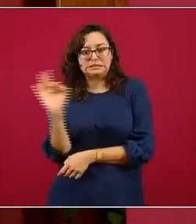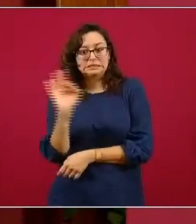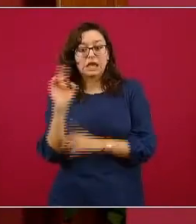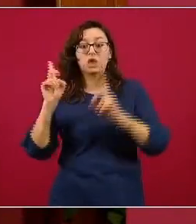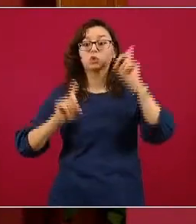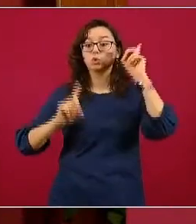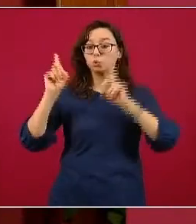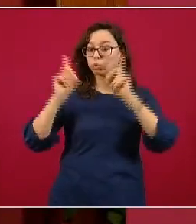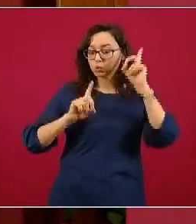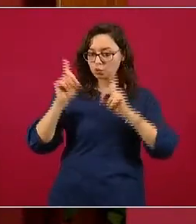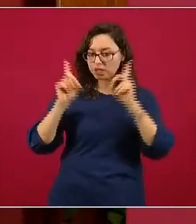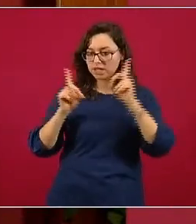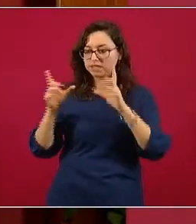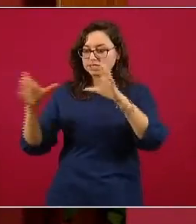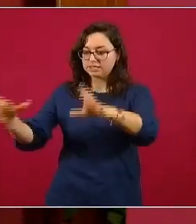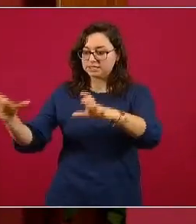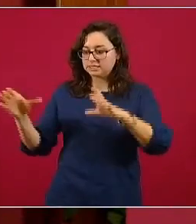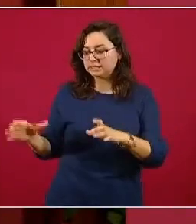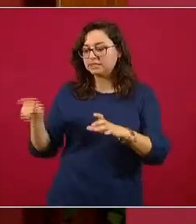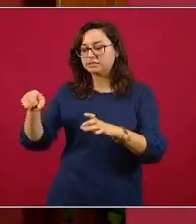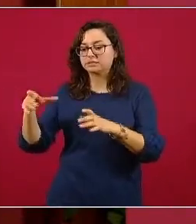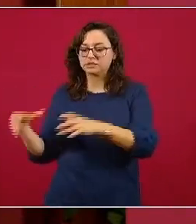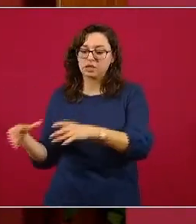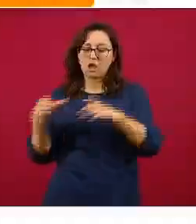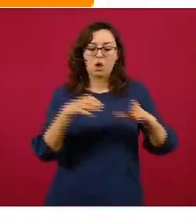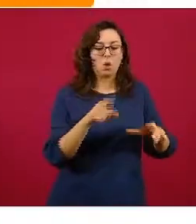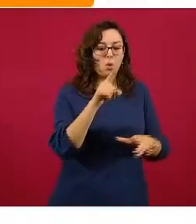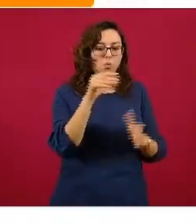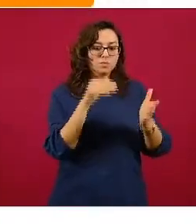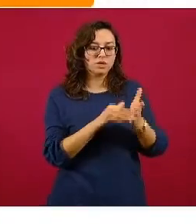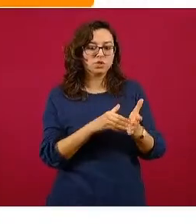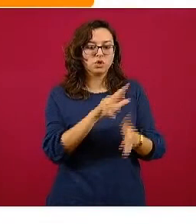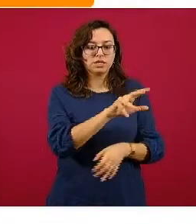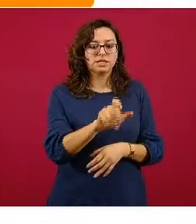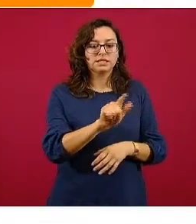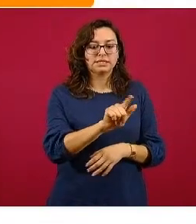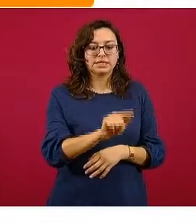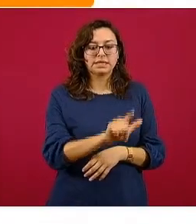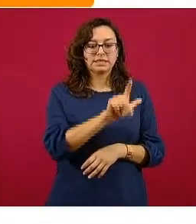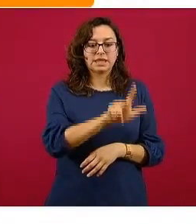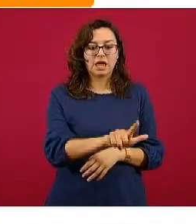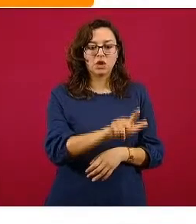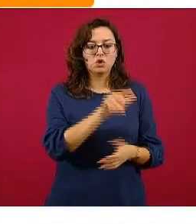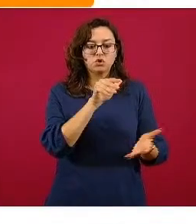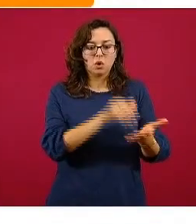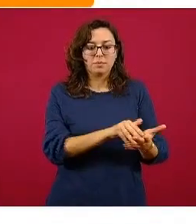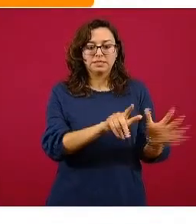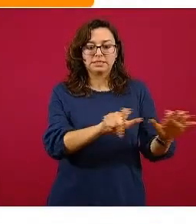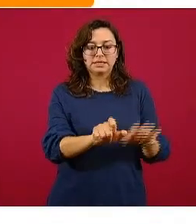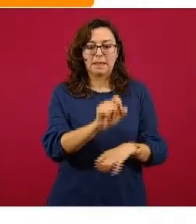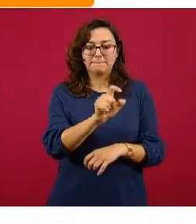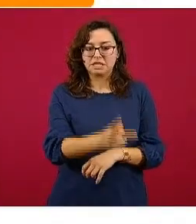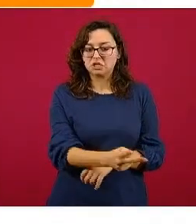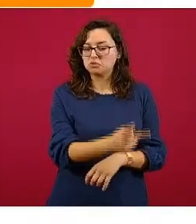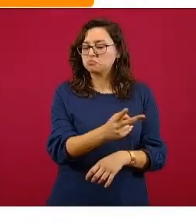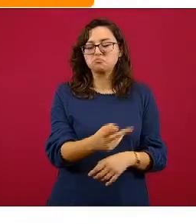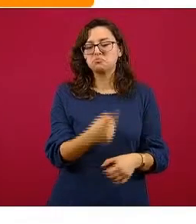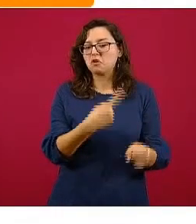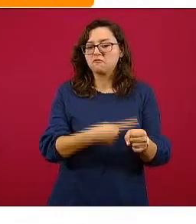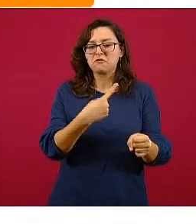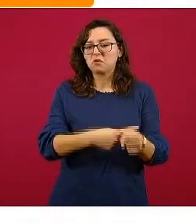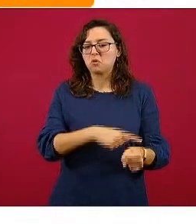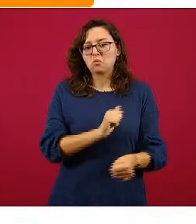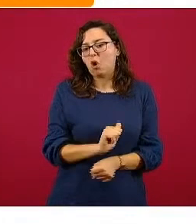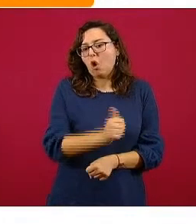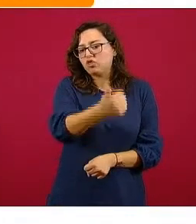sospechosos. Al día de hoy ya sabemos que un millón 578 mil 722 de estas personas han dado negativo